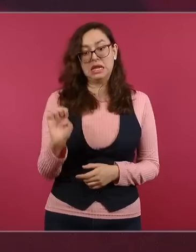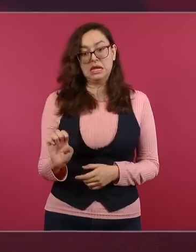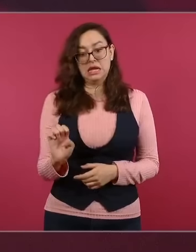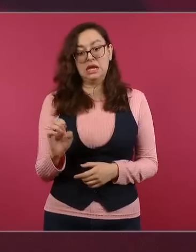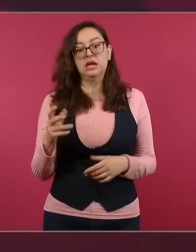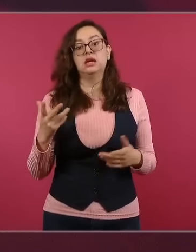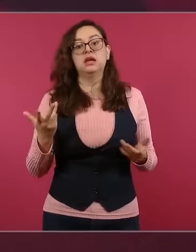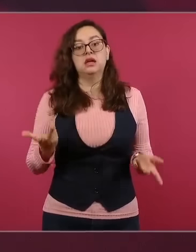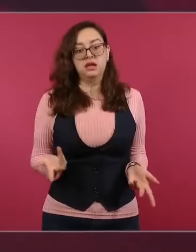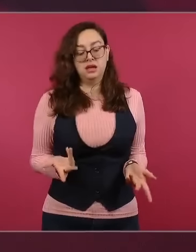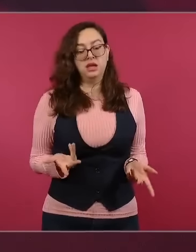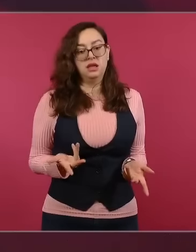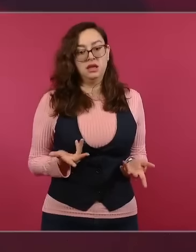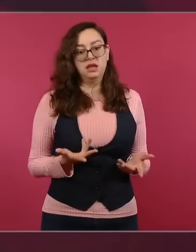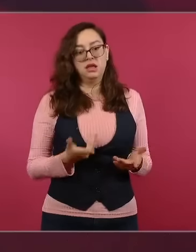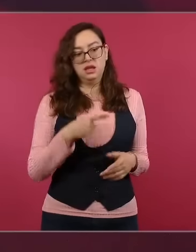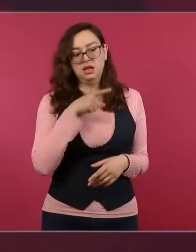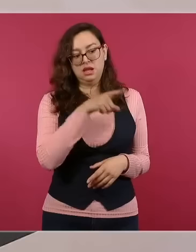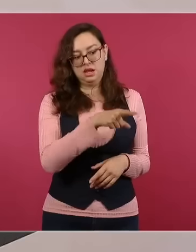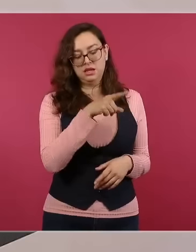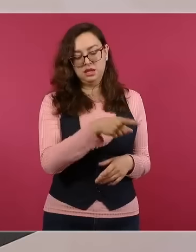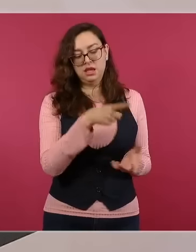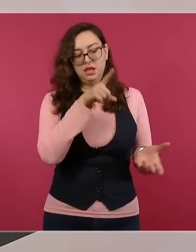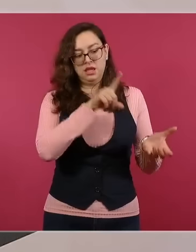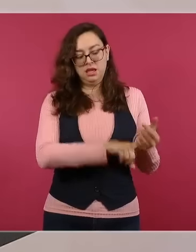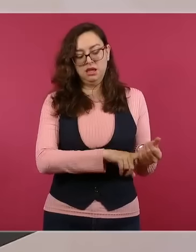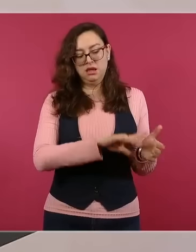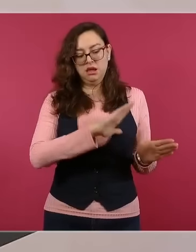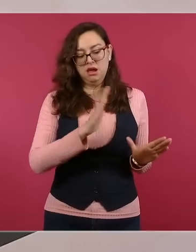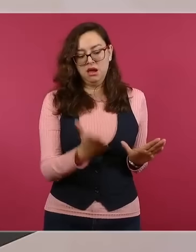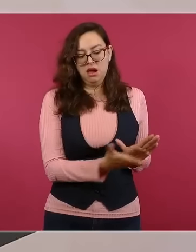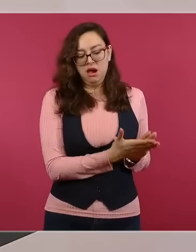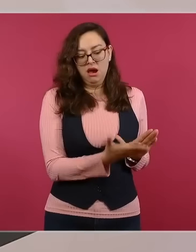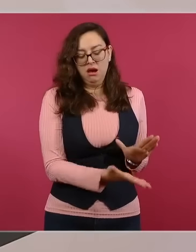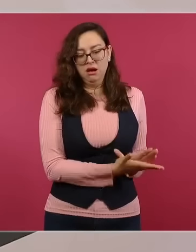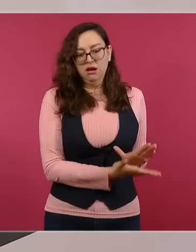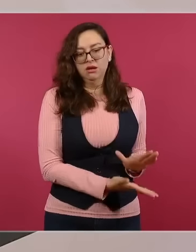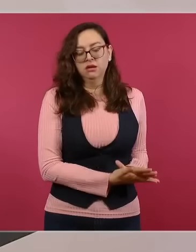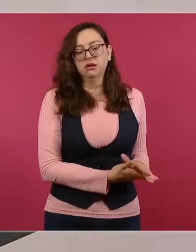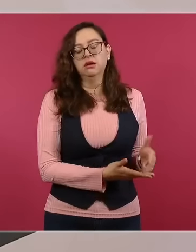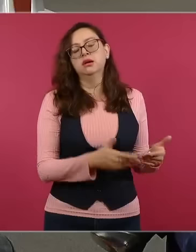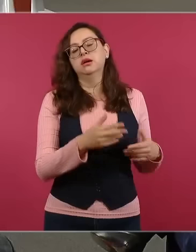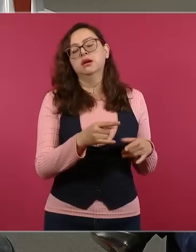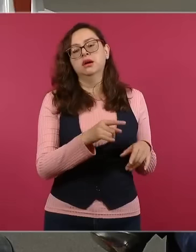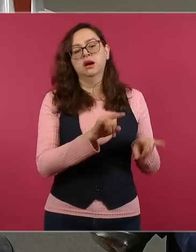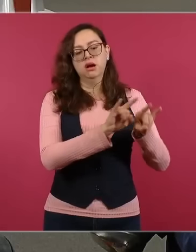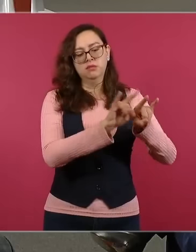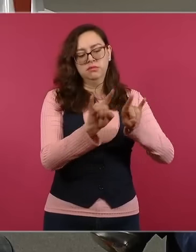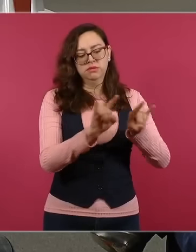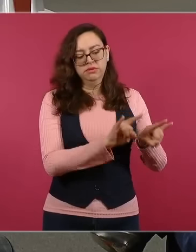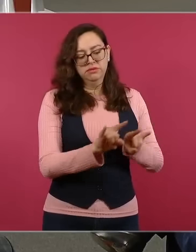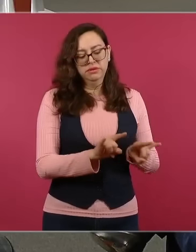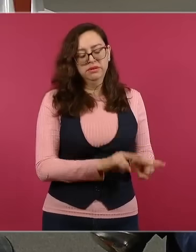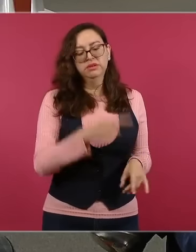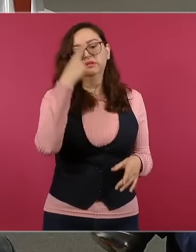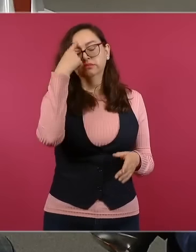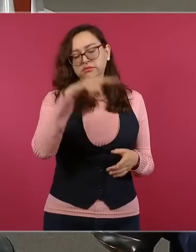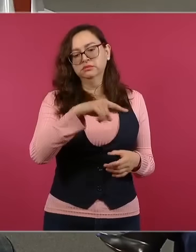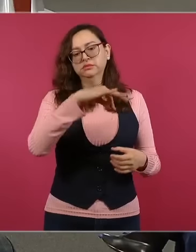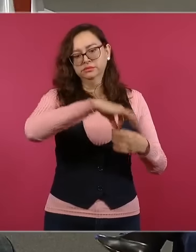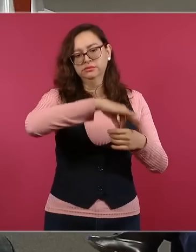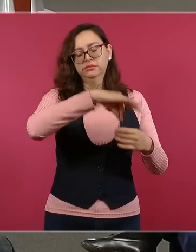presenciales mil 500 boletas adicionales sobre el número nominal que están registradas en estas sedes.